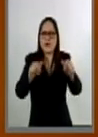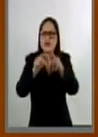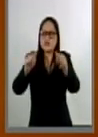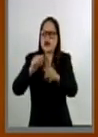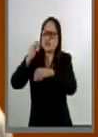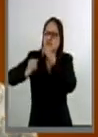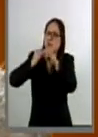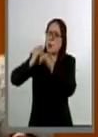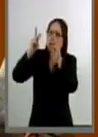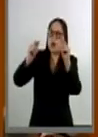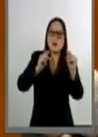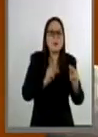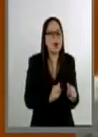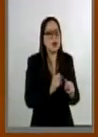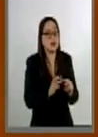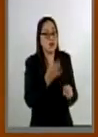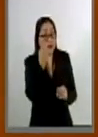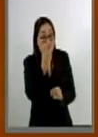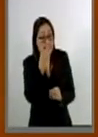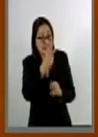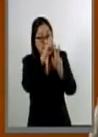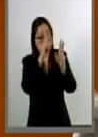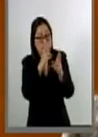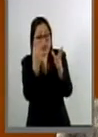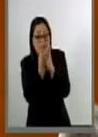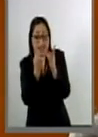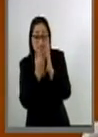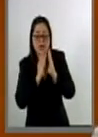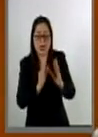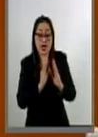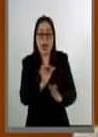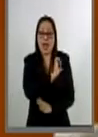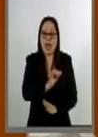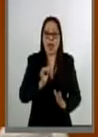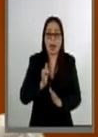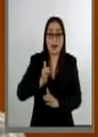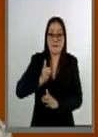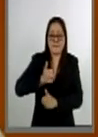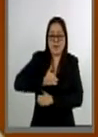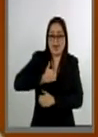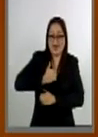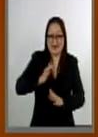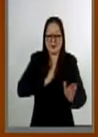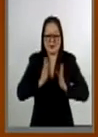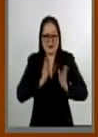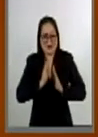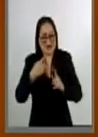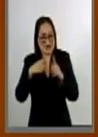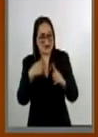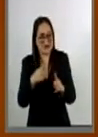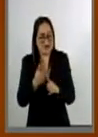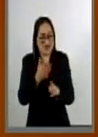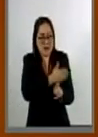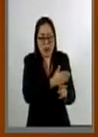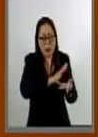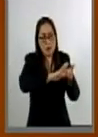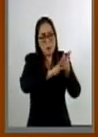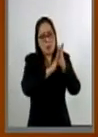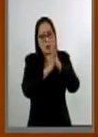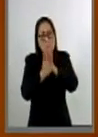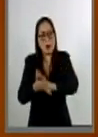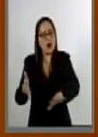lo que permitió que la enseñanza castrense que se les impartía a los conscriptos en una época fuera cambiando.